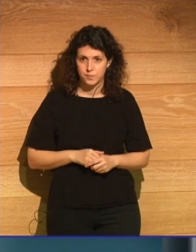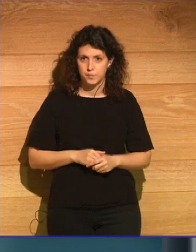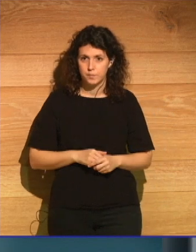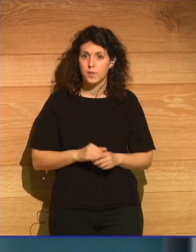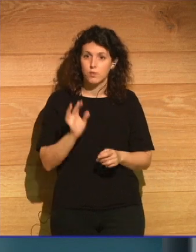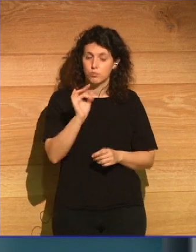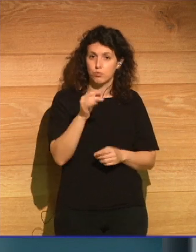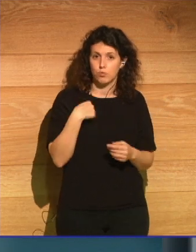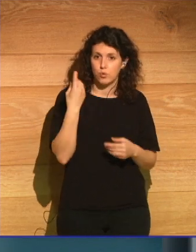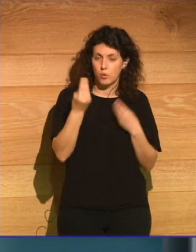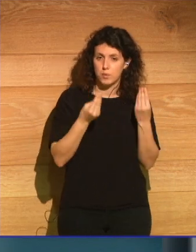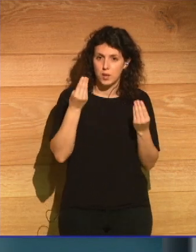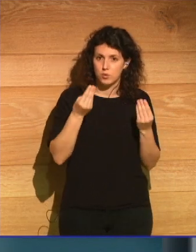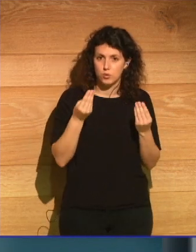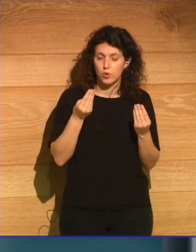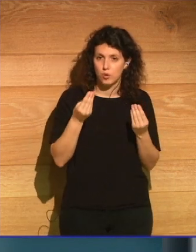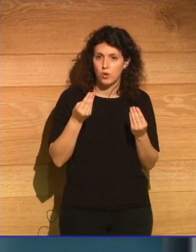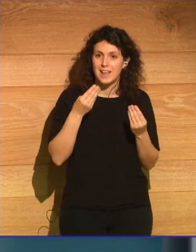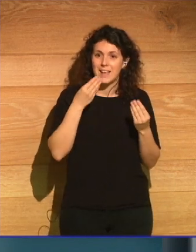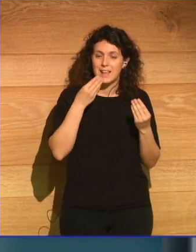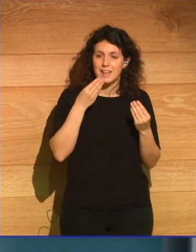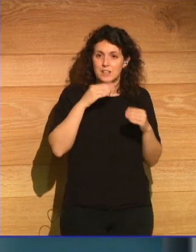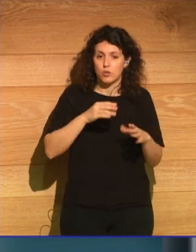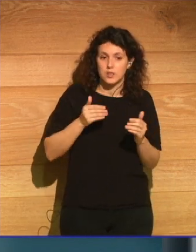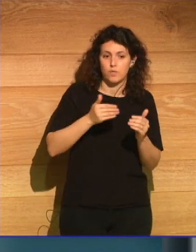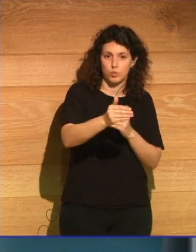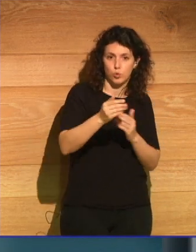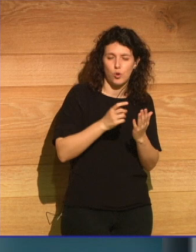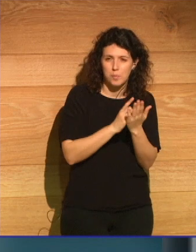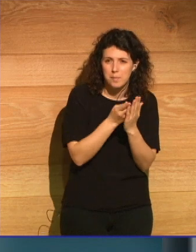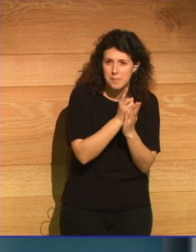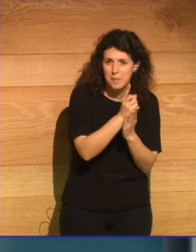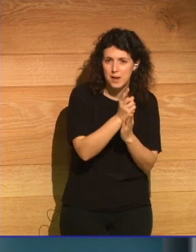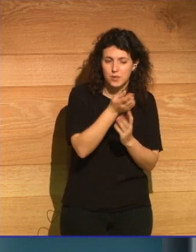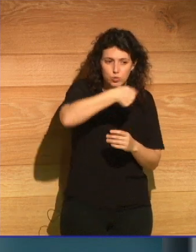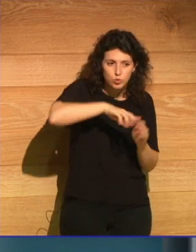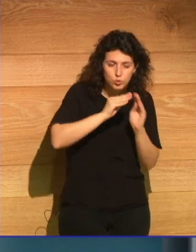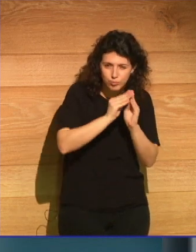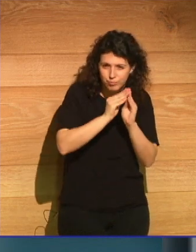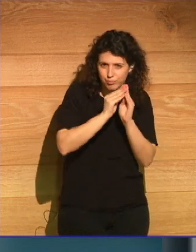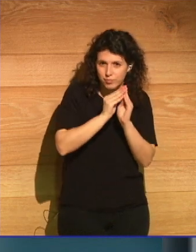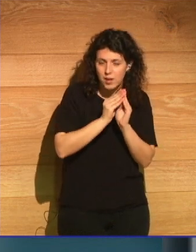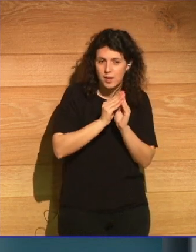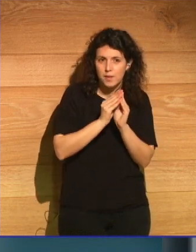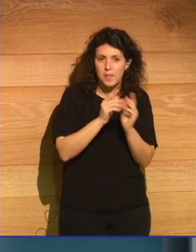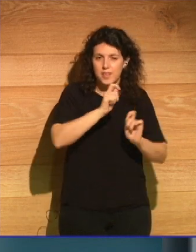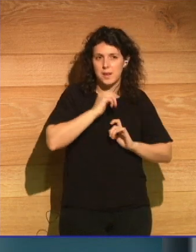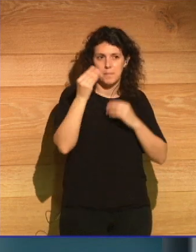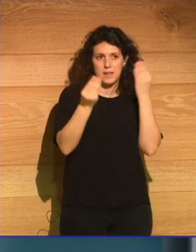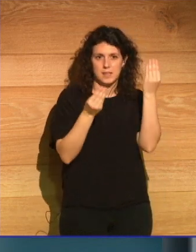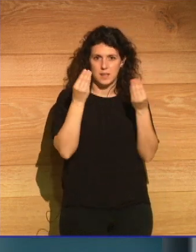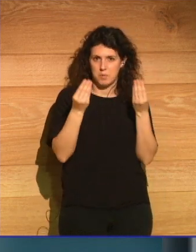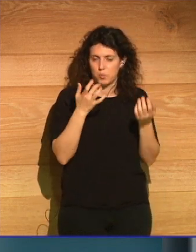sí creo que las cartografías del futuro los mapas que estamos creando nos hacen pensar sobre